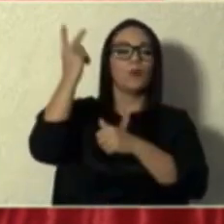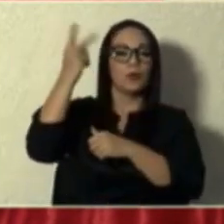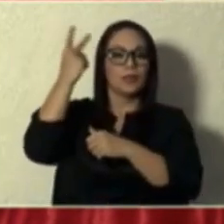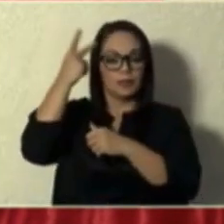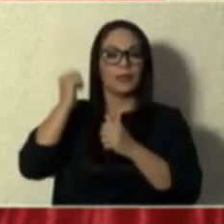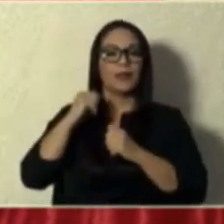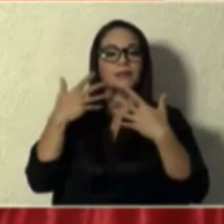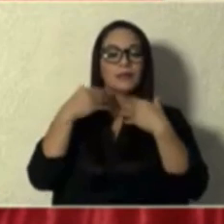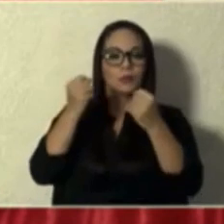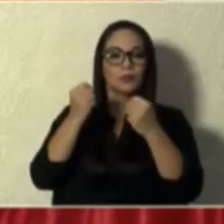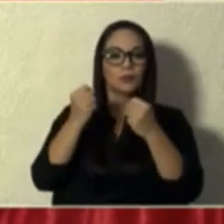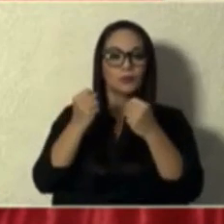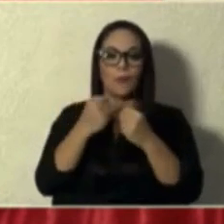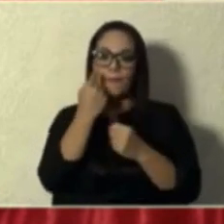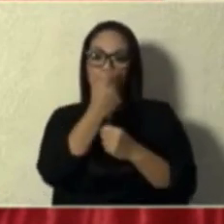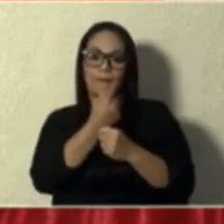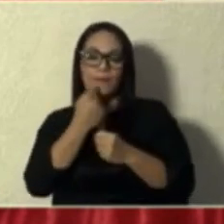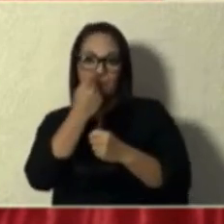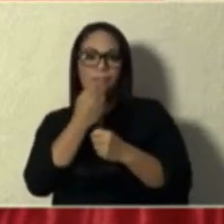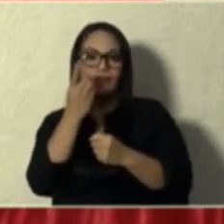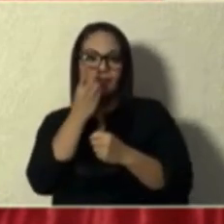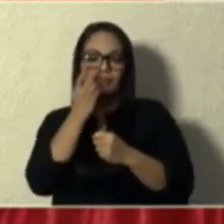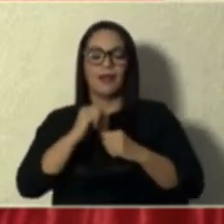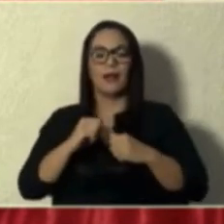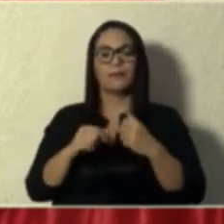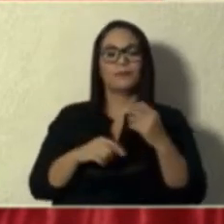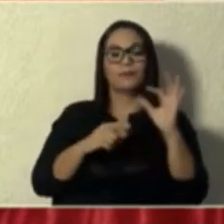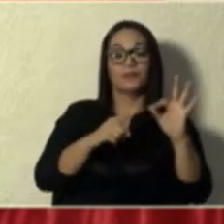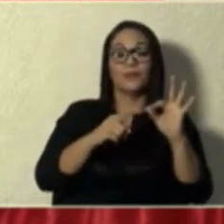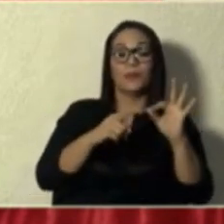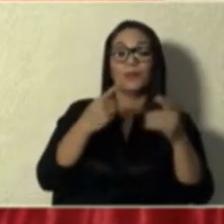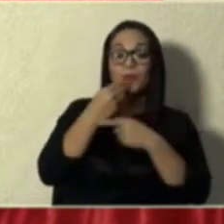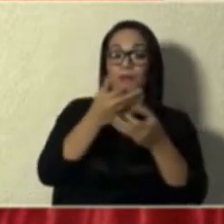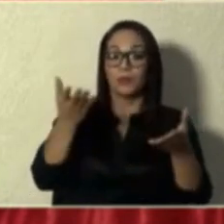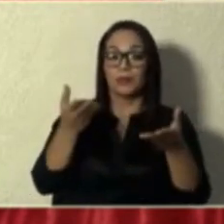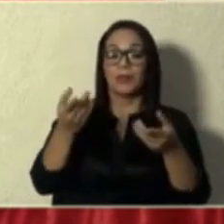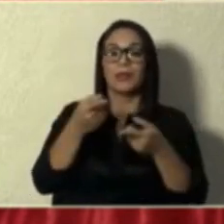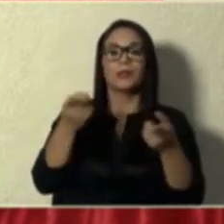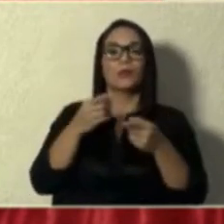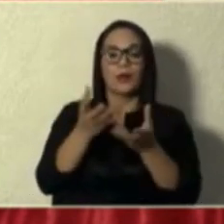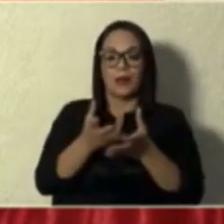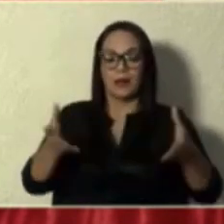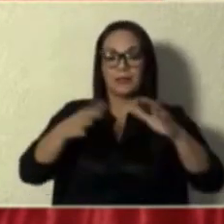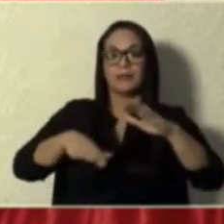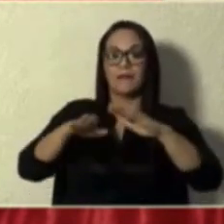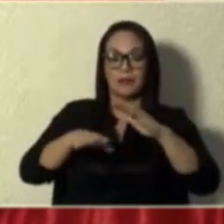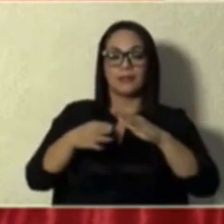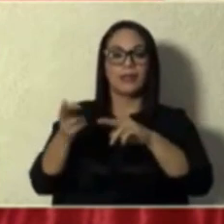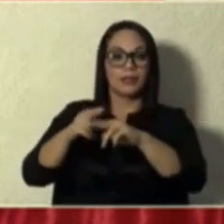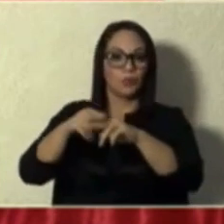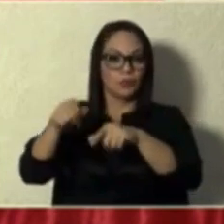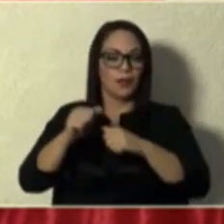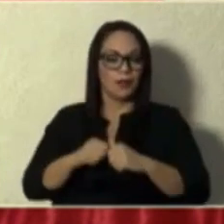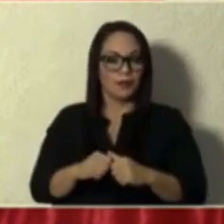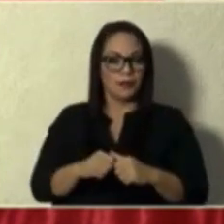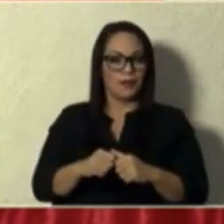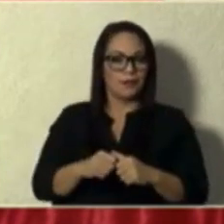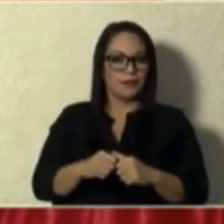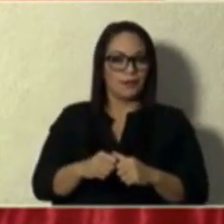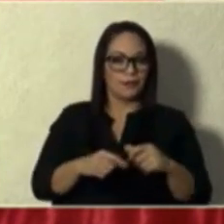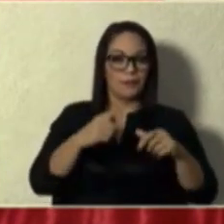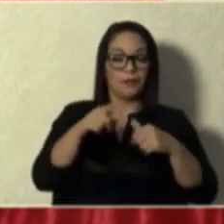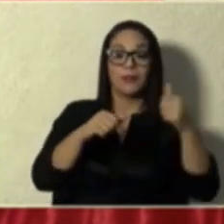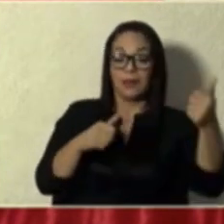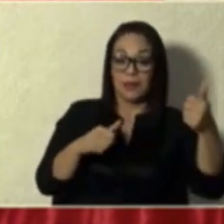de salud bucodental. Promulgación del decreto de canasta básica tributaria que acabamos de ver aquí. Voy por el 10.